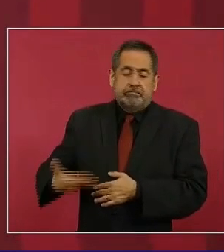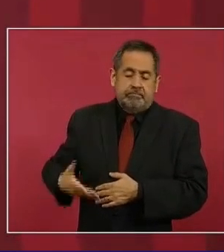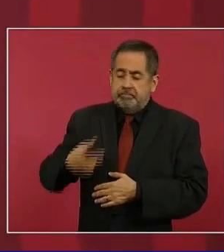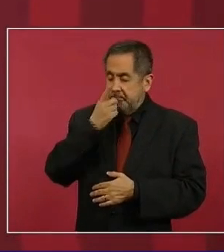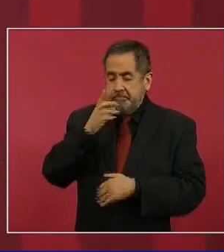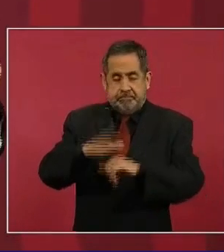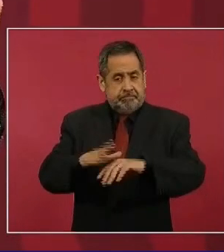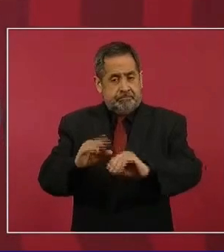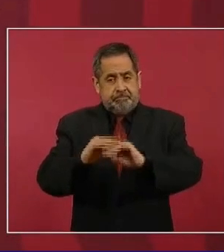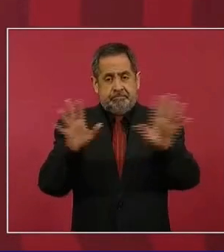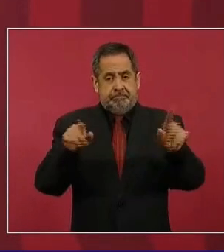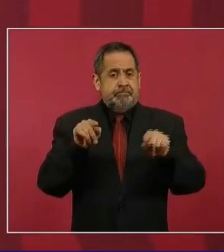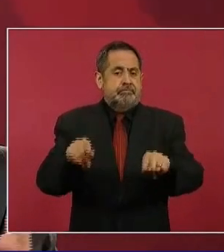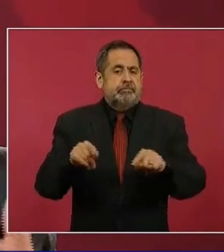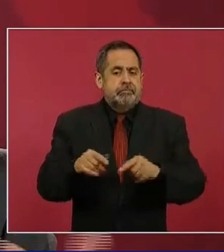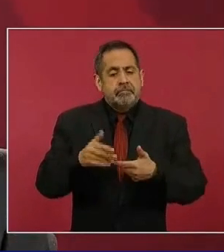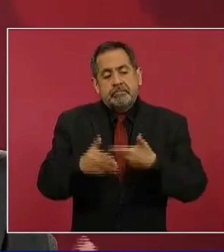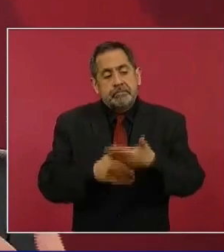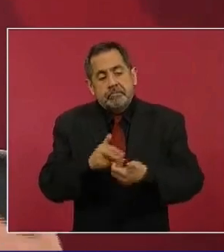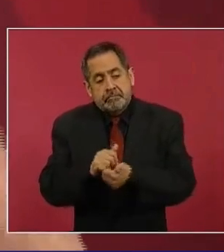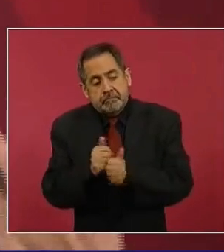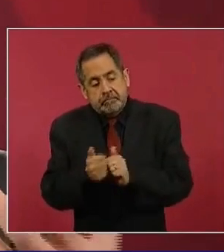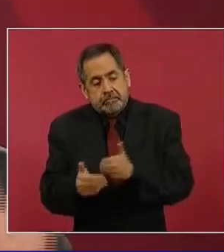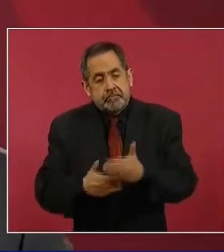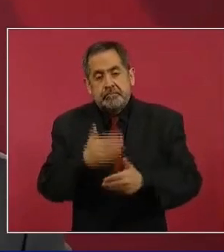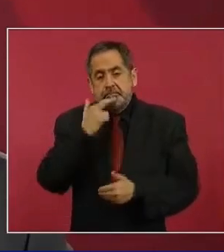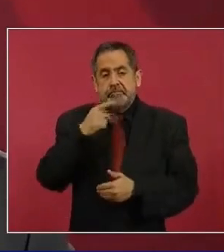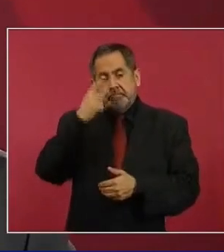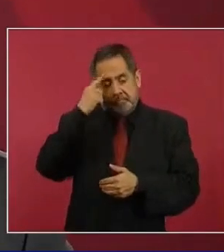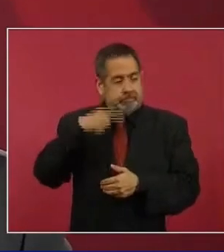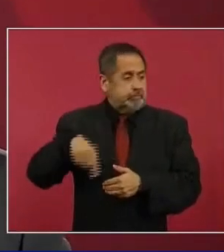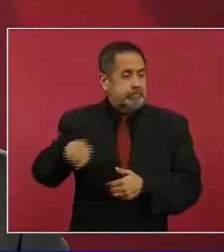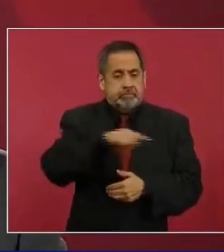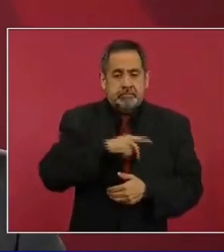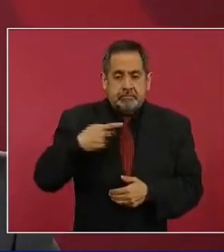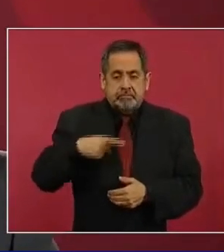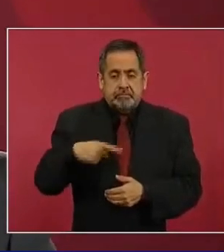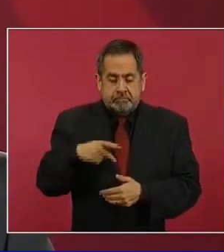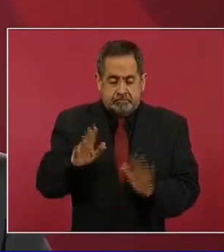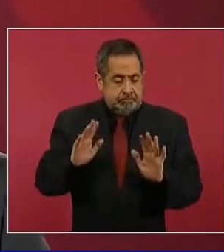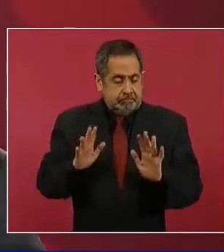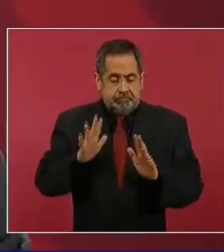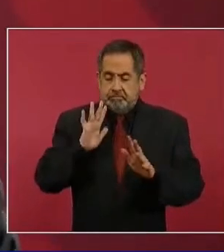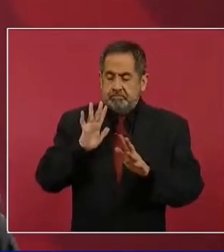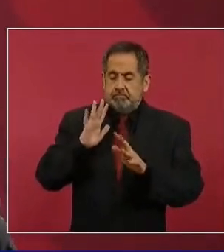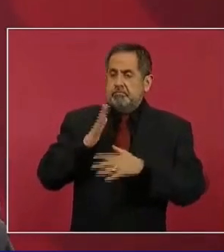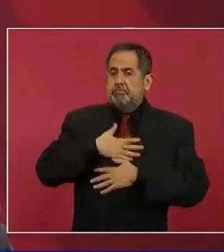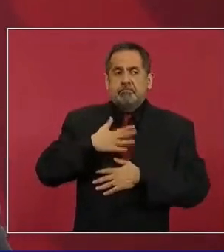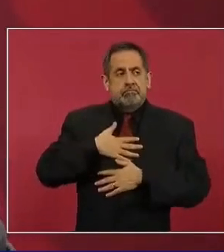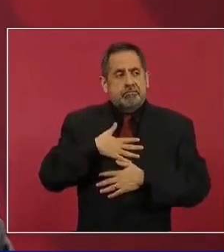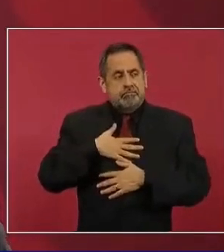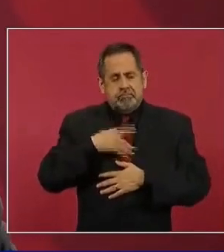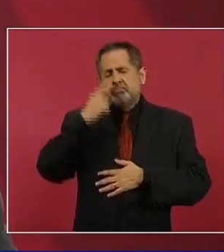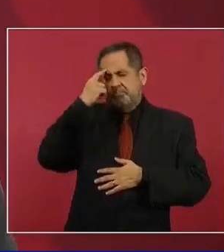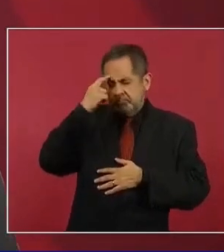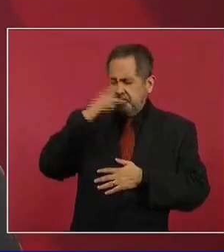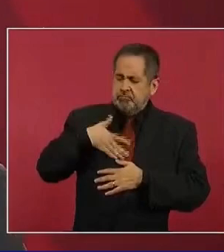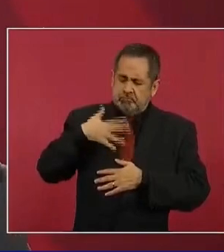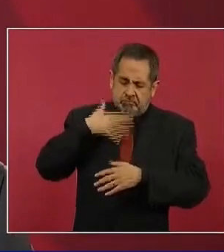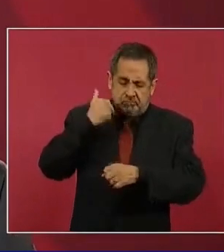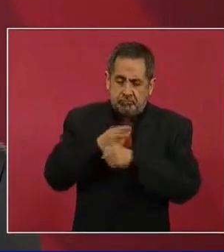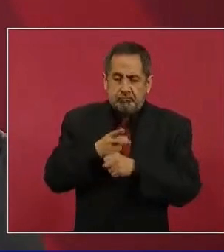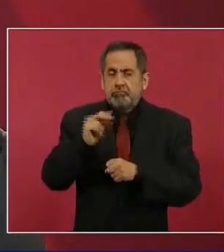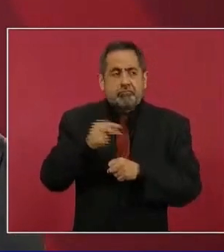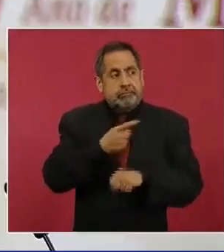transparencia para ir diciendo las cosas y que la gente las incorpore por voluntad, no por obligación, no por una